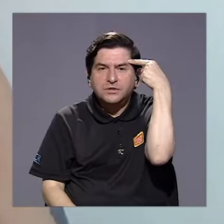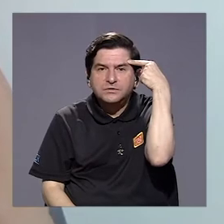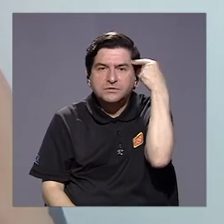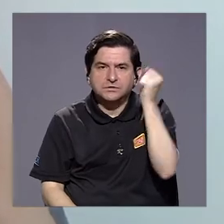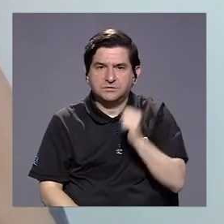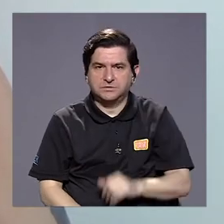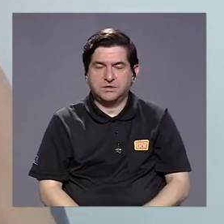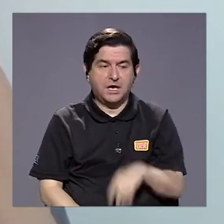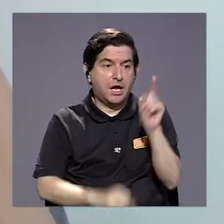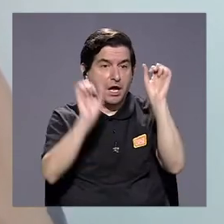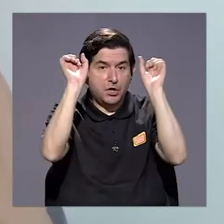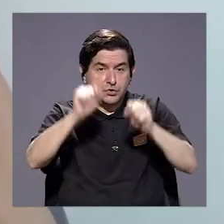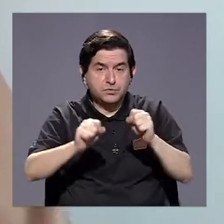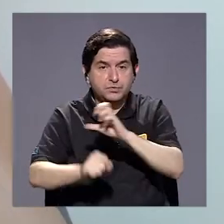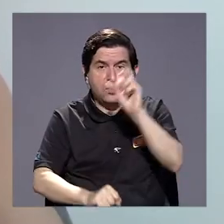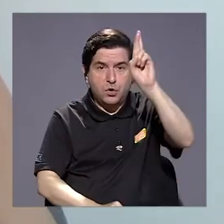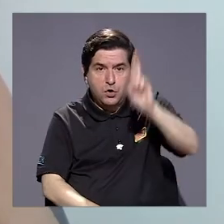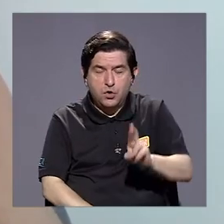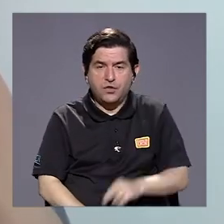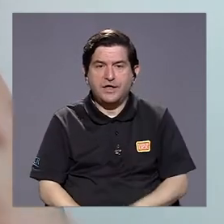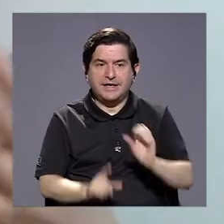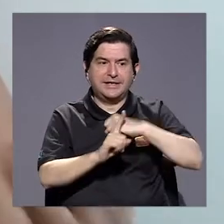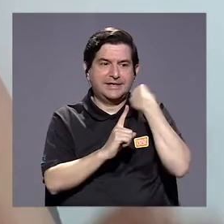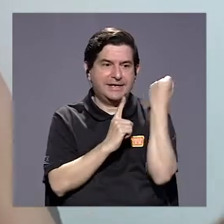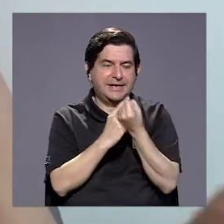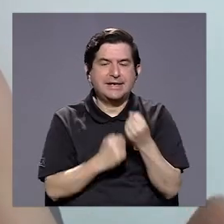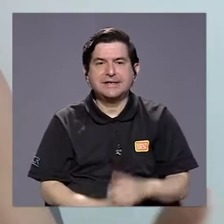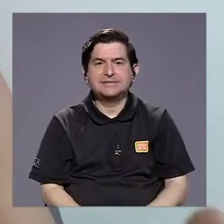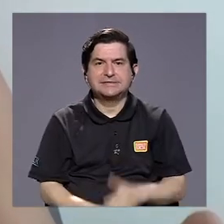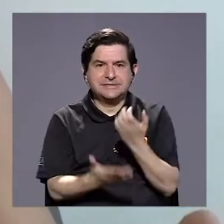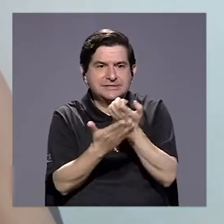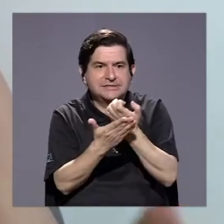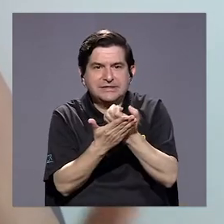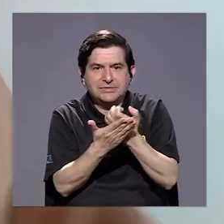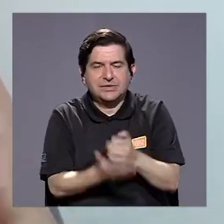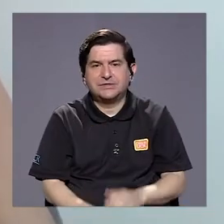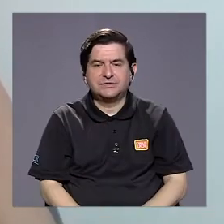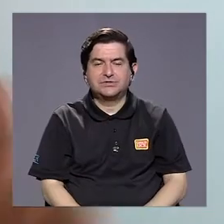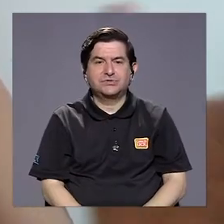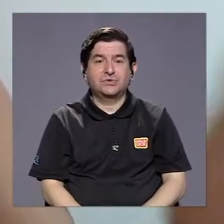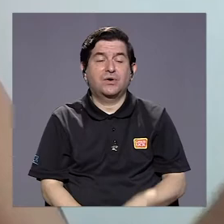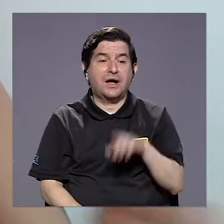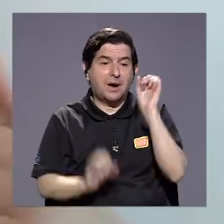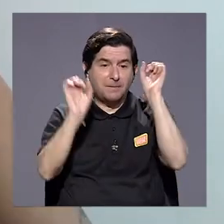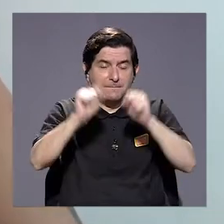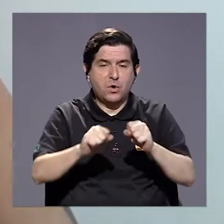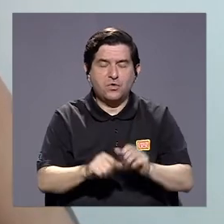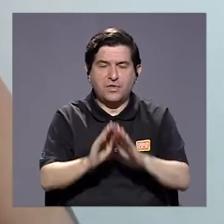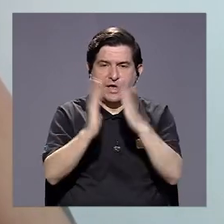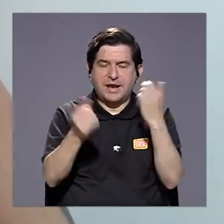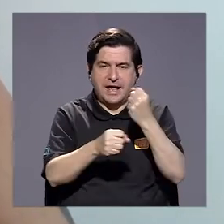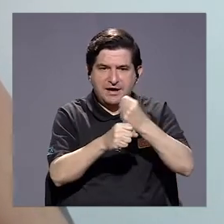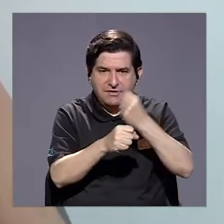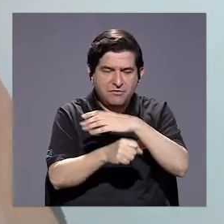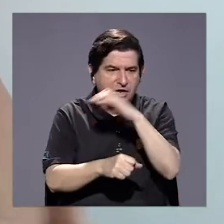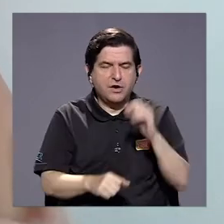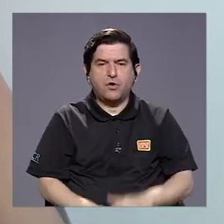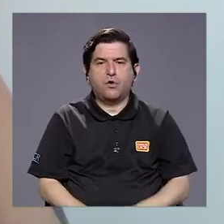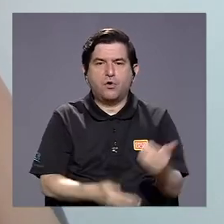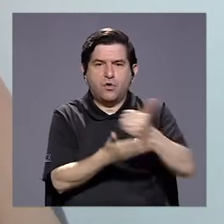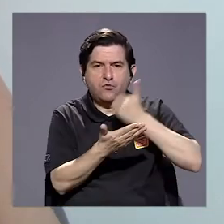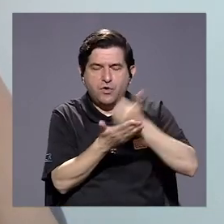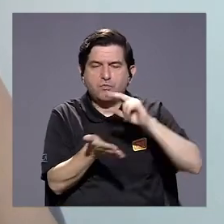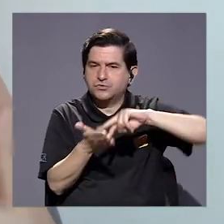administraciones logren que Costa Rica esté en una situación fiscal donde abrir puestos o destinar recursos